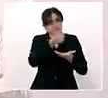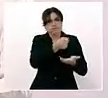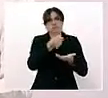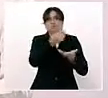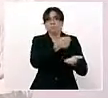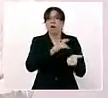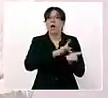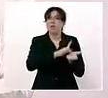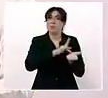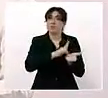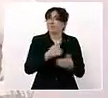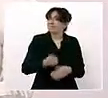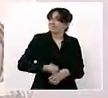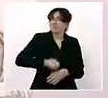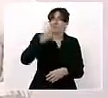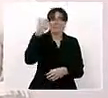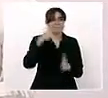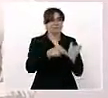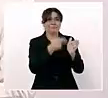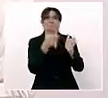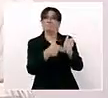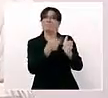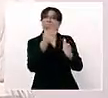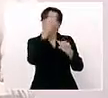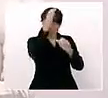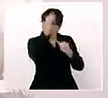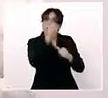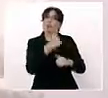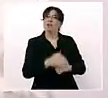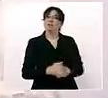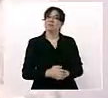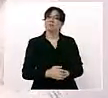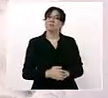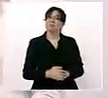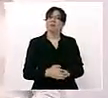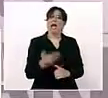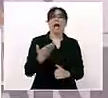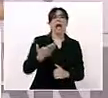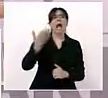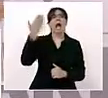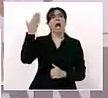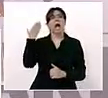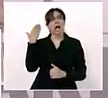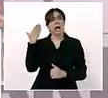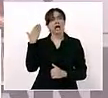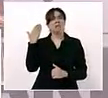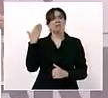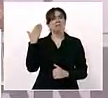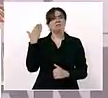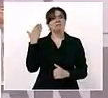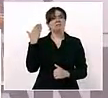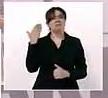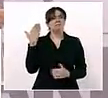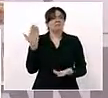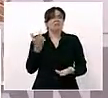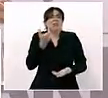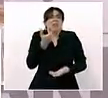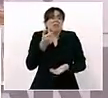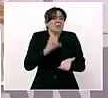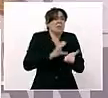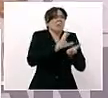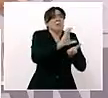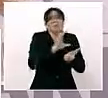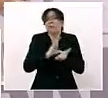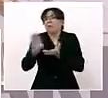porque antes se entregaba a diestra y siniestra presupuesto